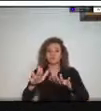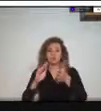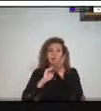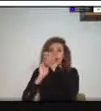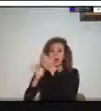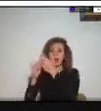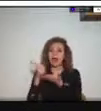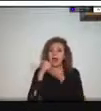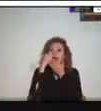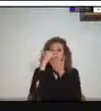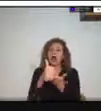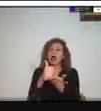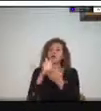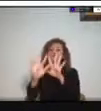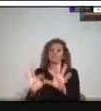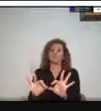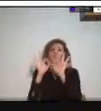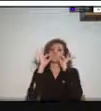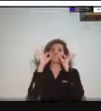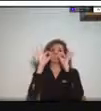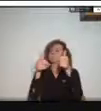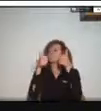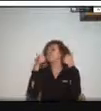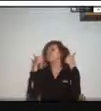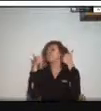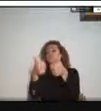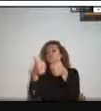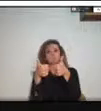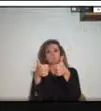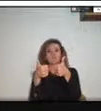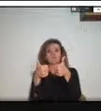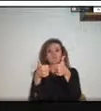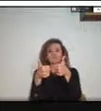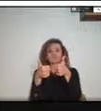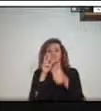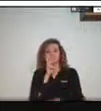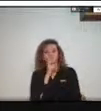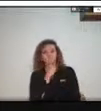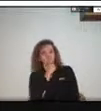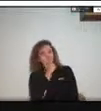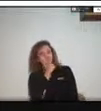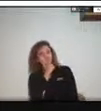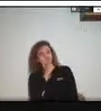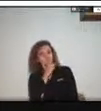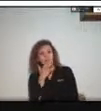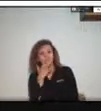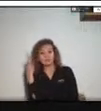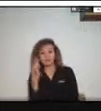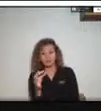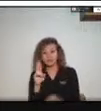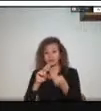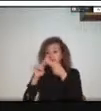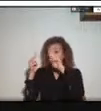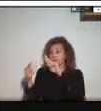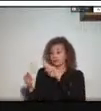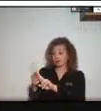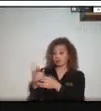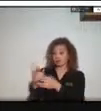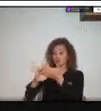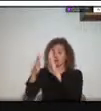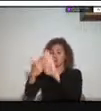bastante buena y yo siempre he dicho que realmente la buena relación que se maneja